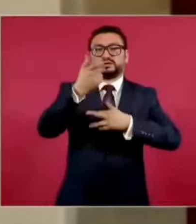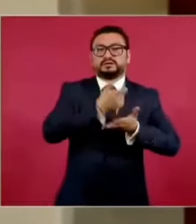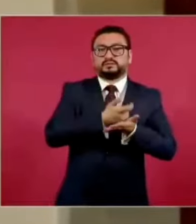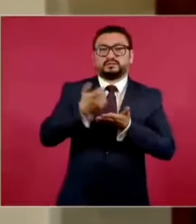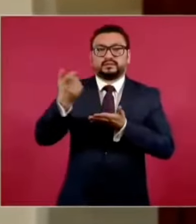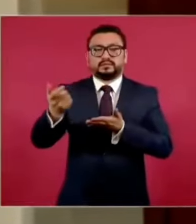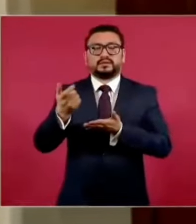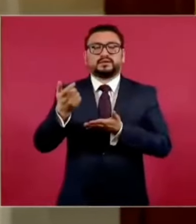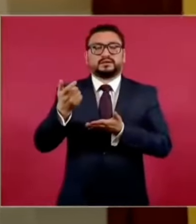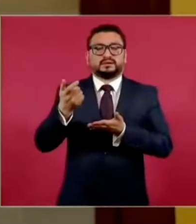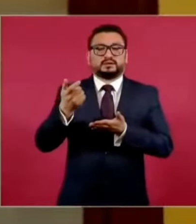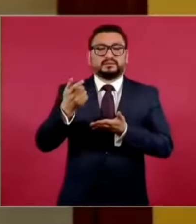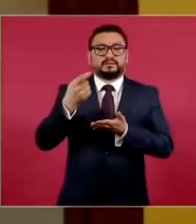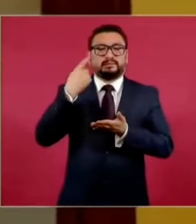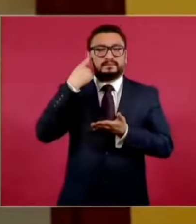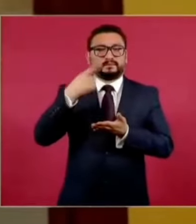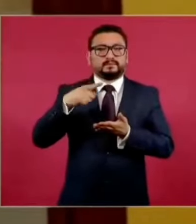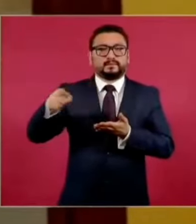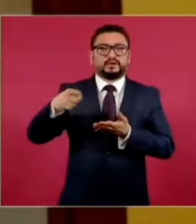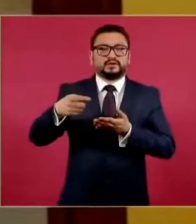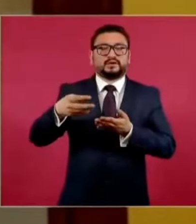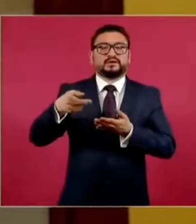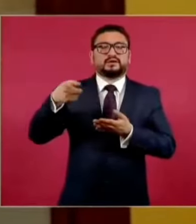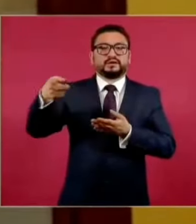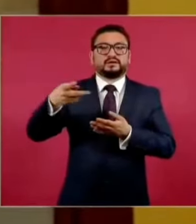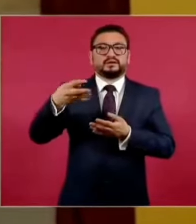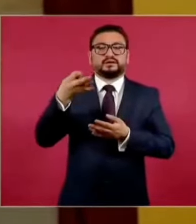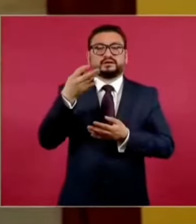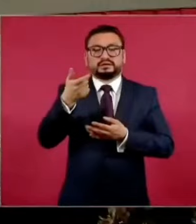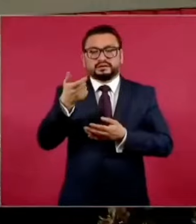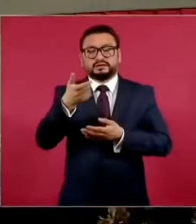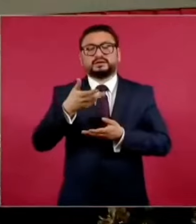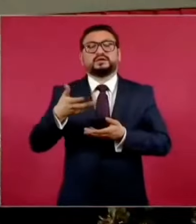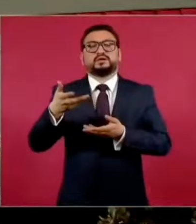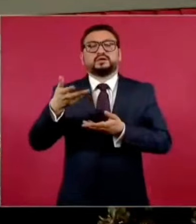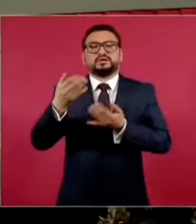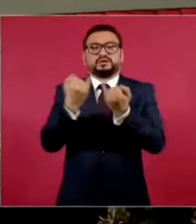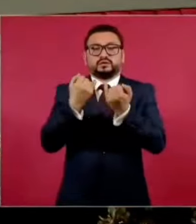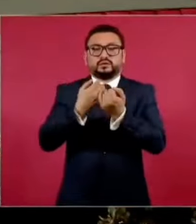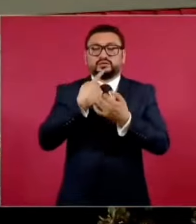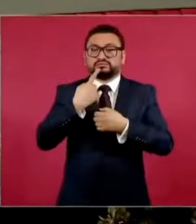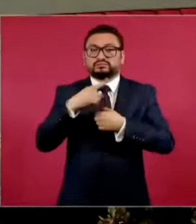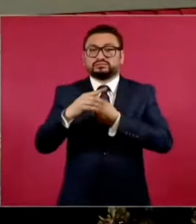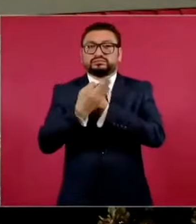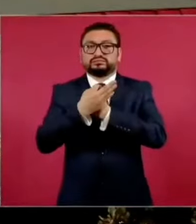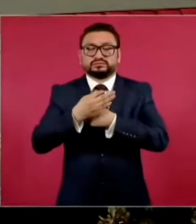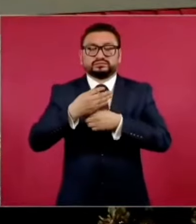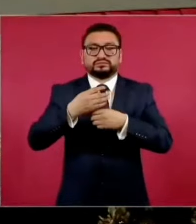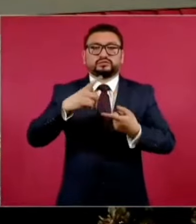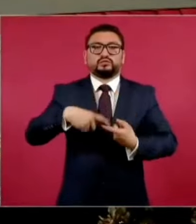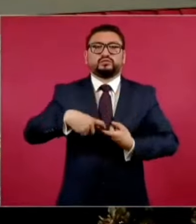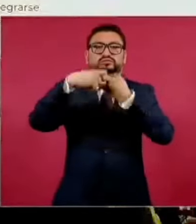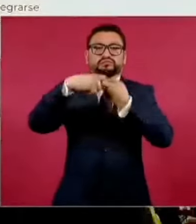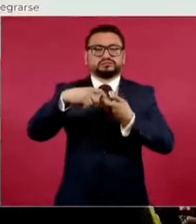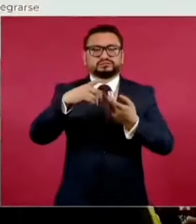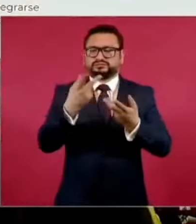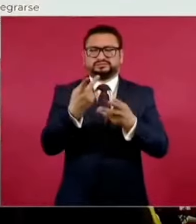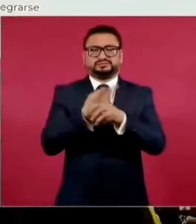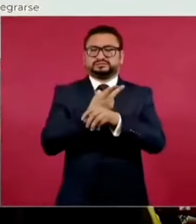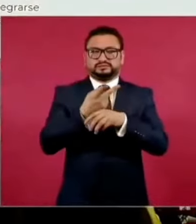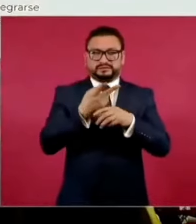la tesorería y hay una suspensión de amparo. Entonces, todas estas